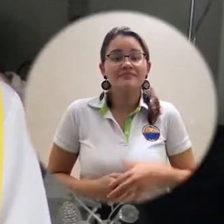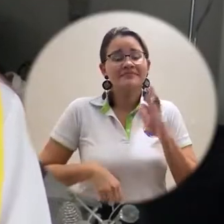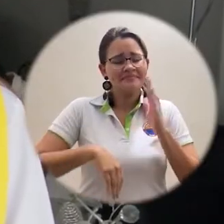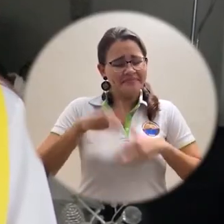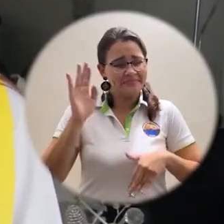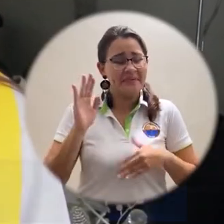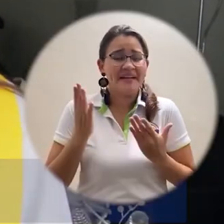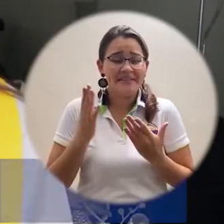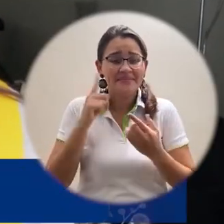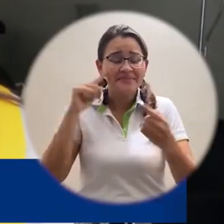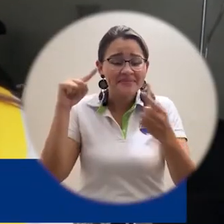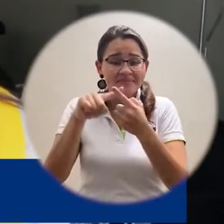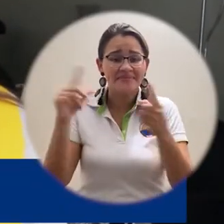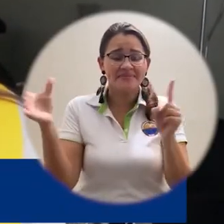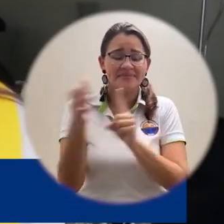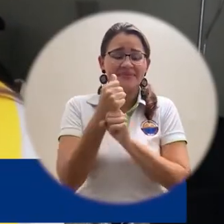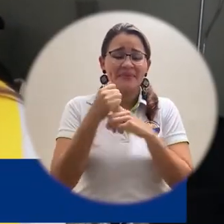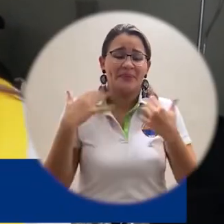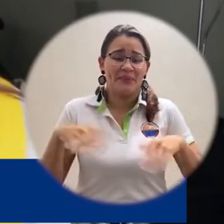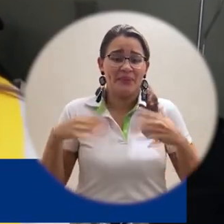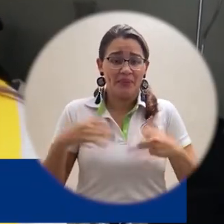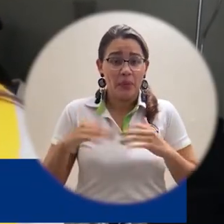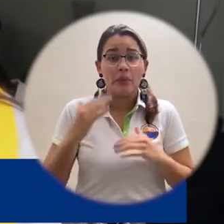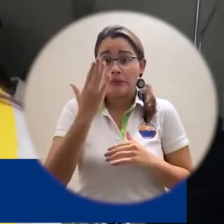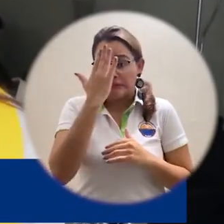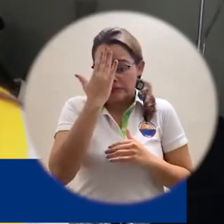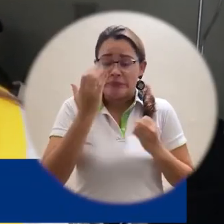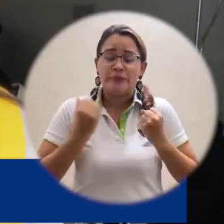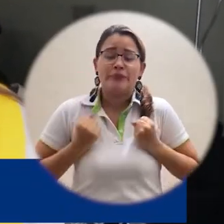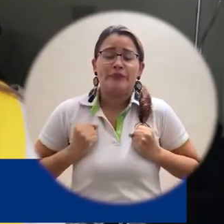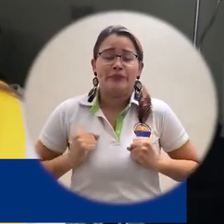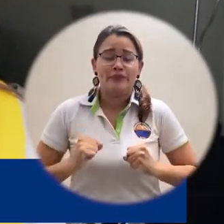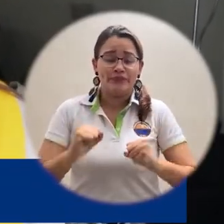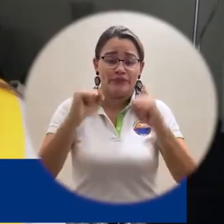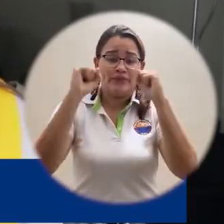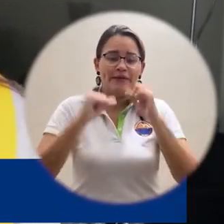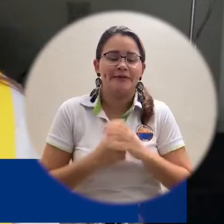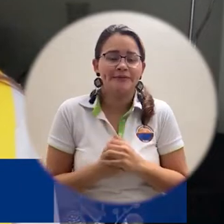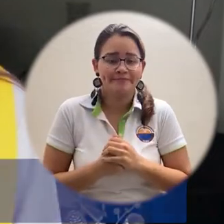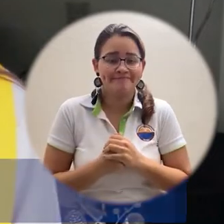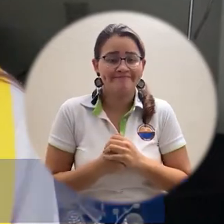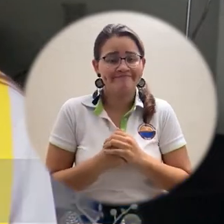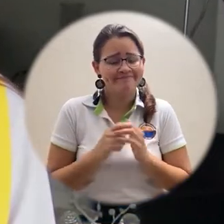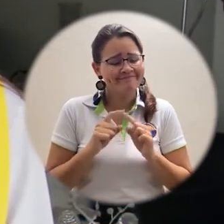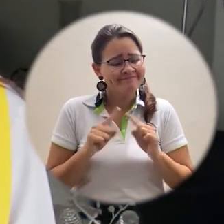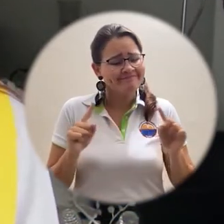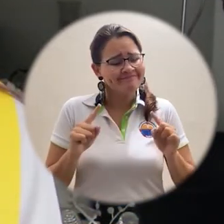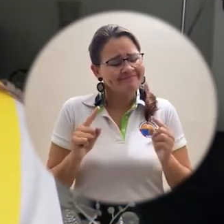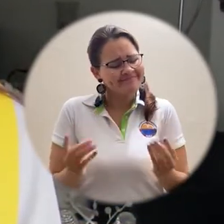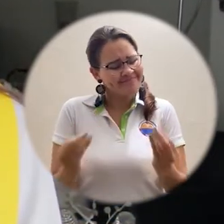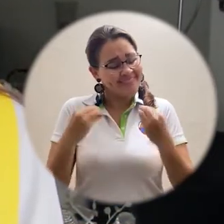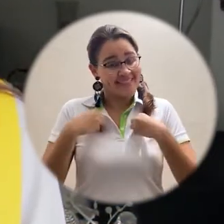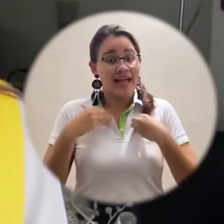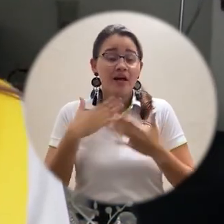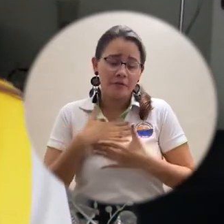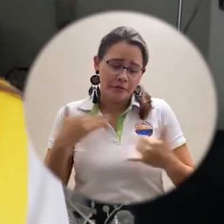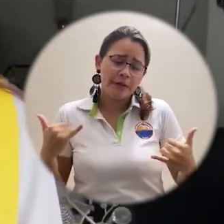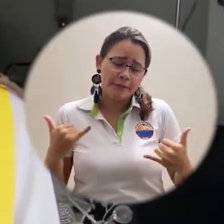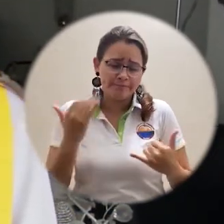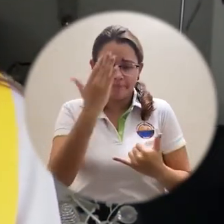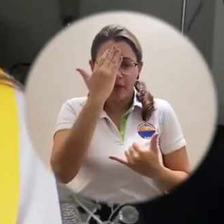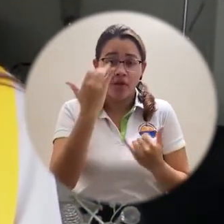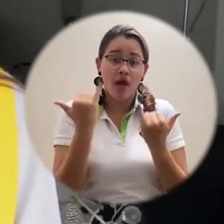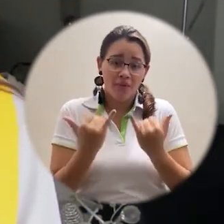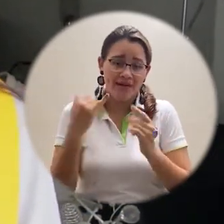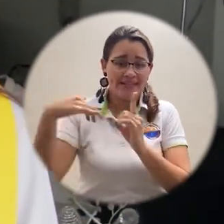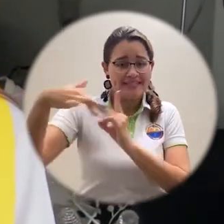Es un escalón al que llego, que me costó, y eso me genera felicidad aún cuando